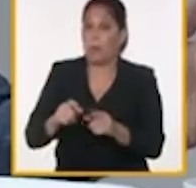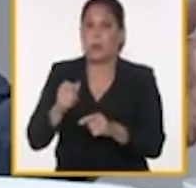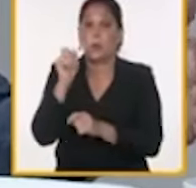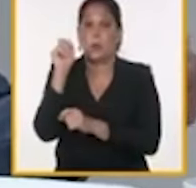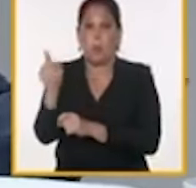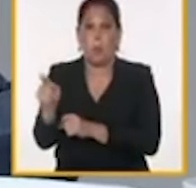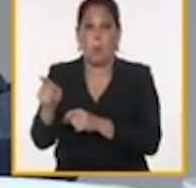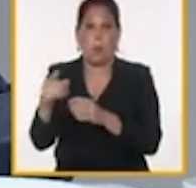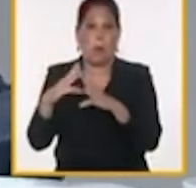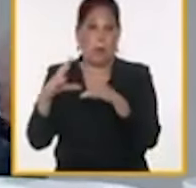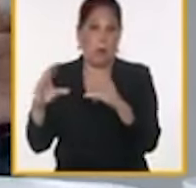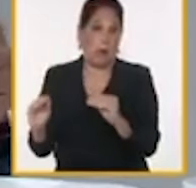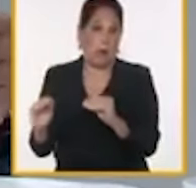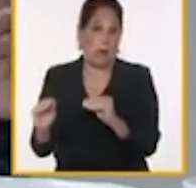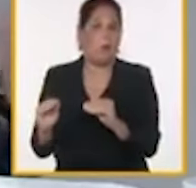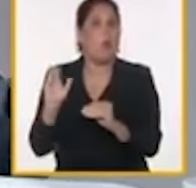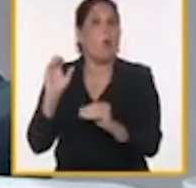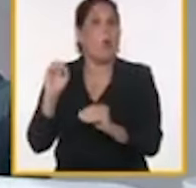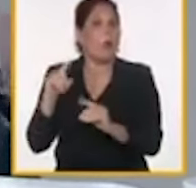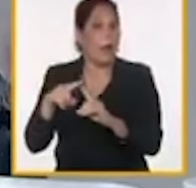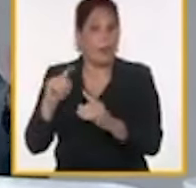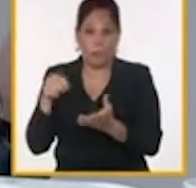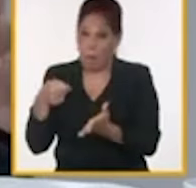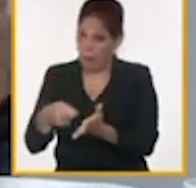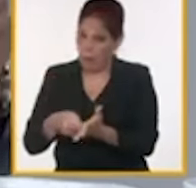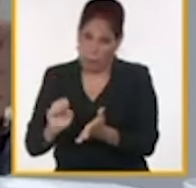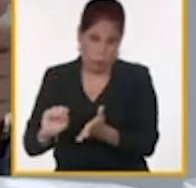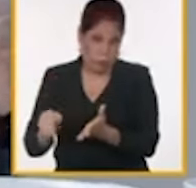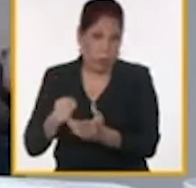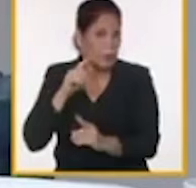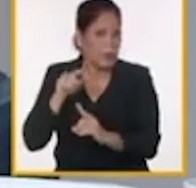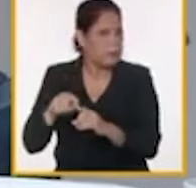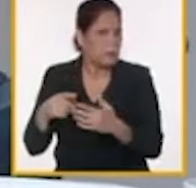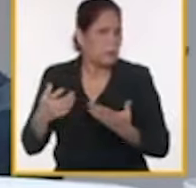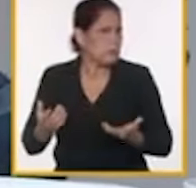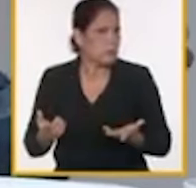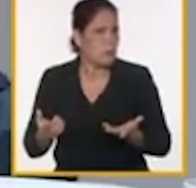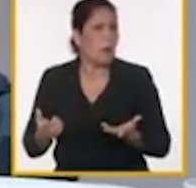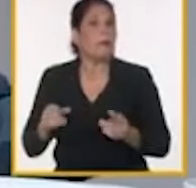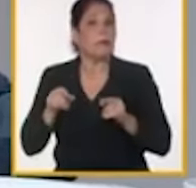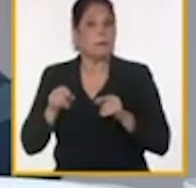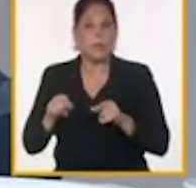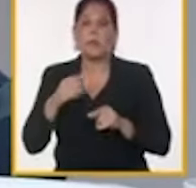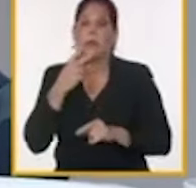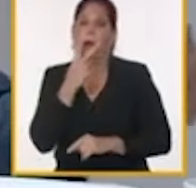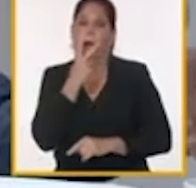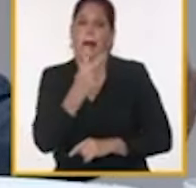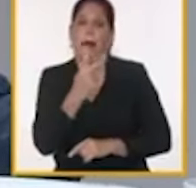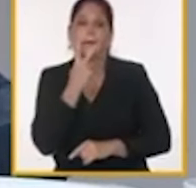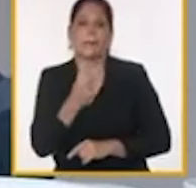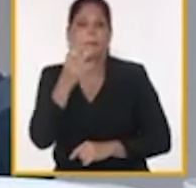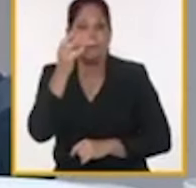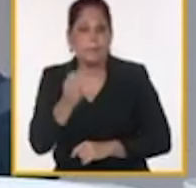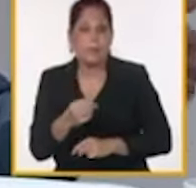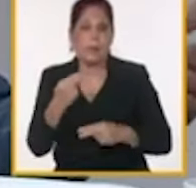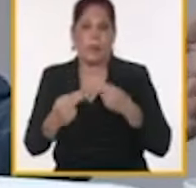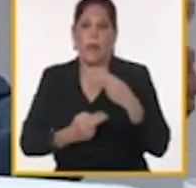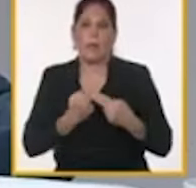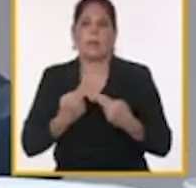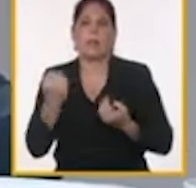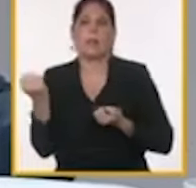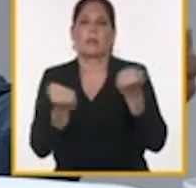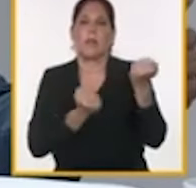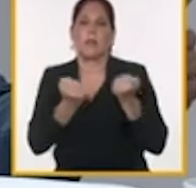de los vehículos son tributos que van, que tienen como propósito atender el desarrollo del